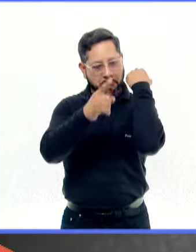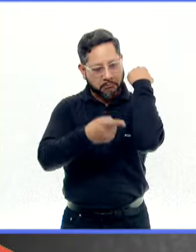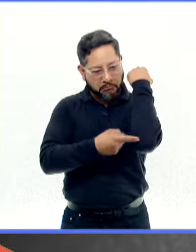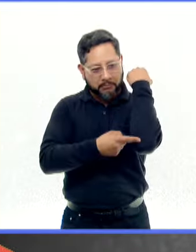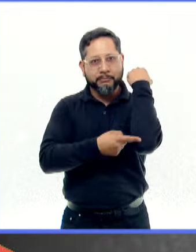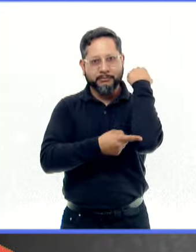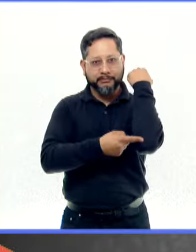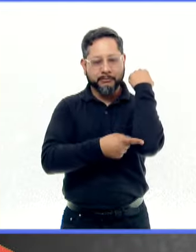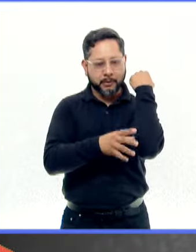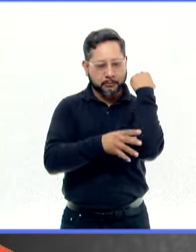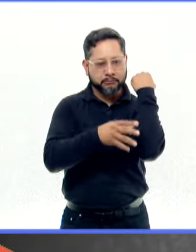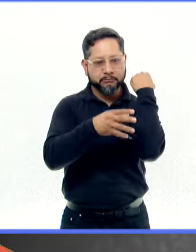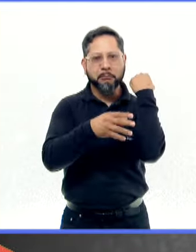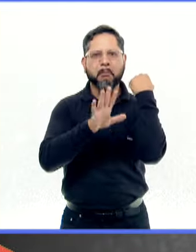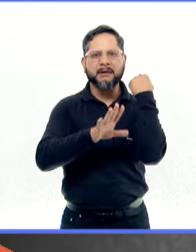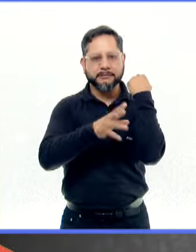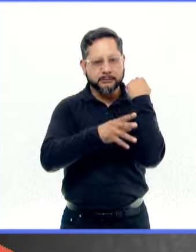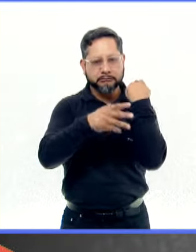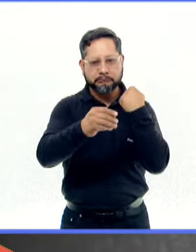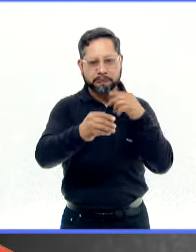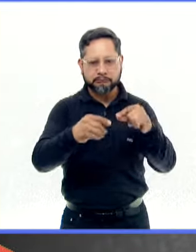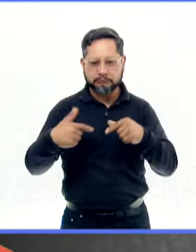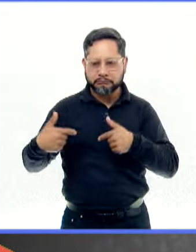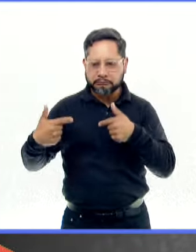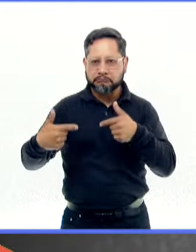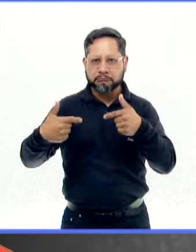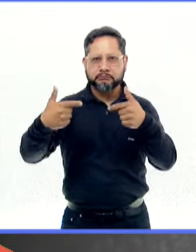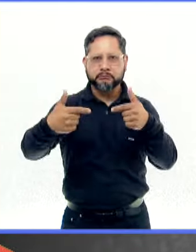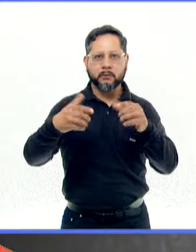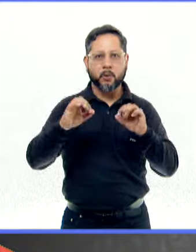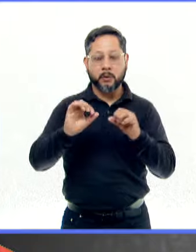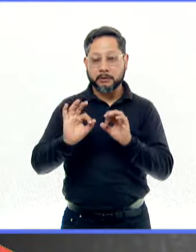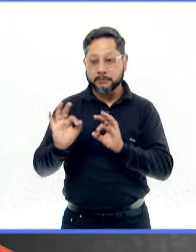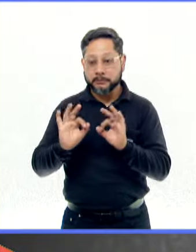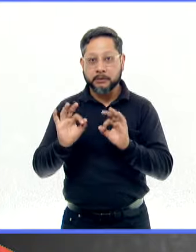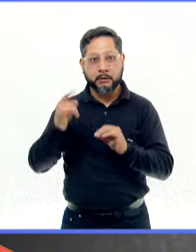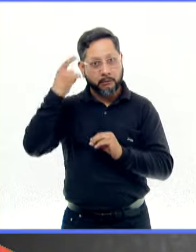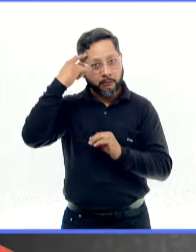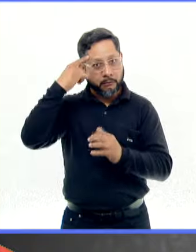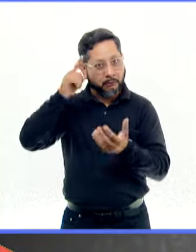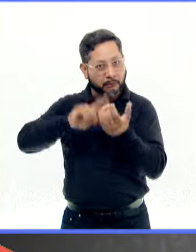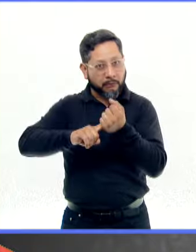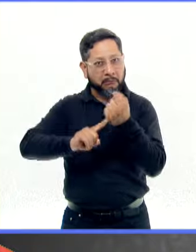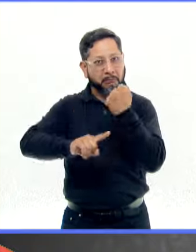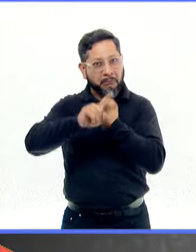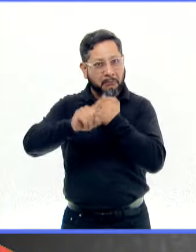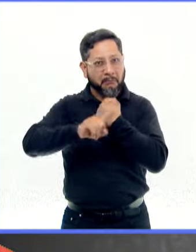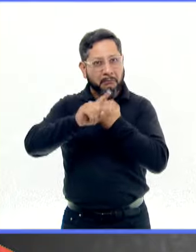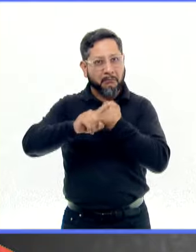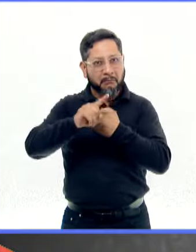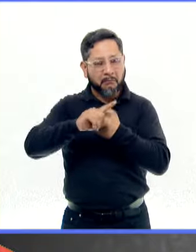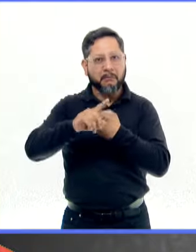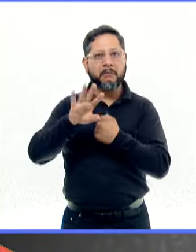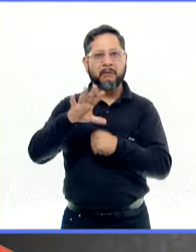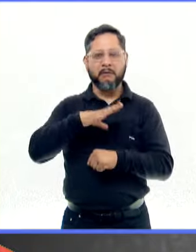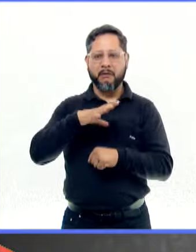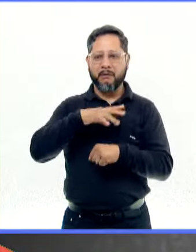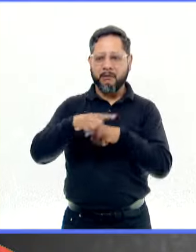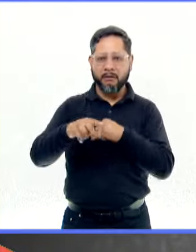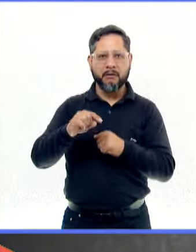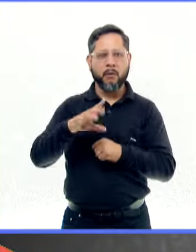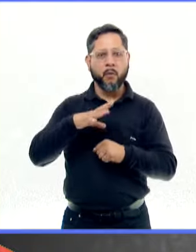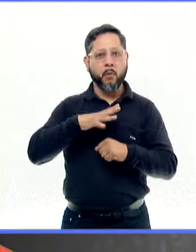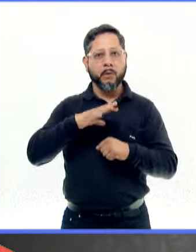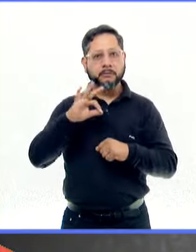también se ha llegado a reportar algunas lesiones muy tempranas en el desarrollo cerebral, muy temprano intrauterino o perinatal,